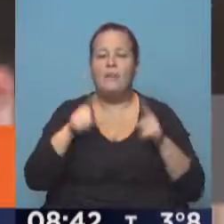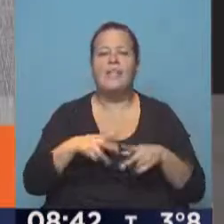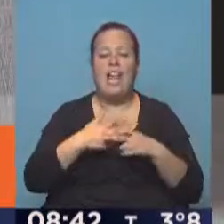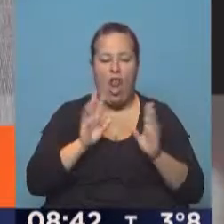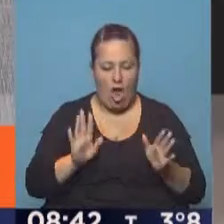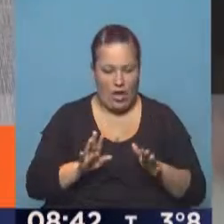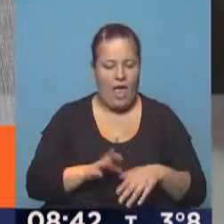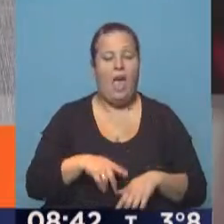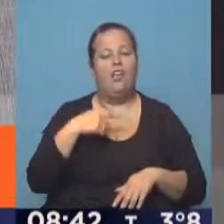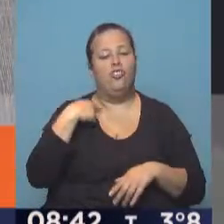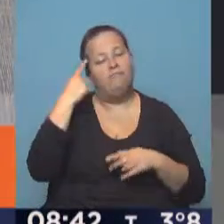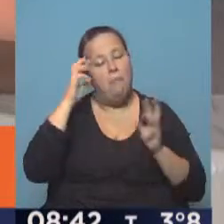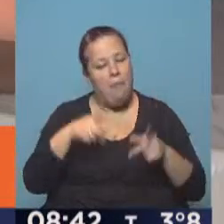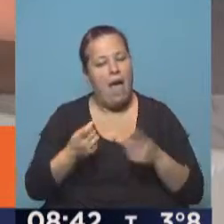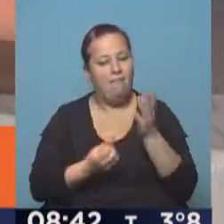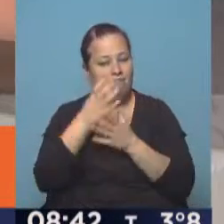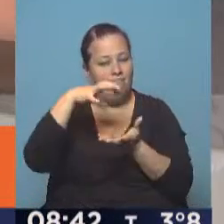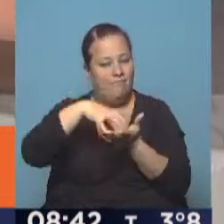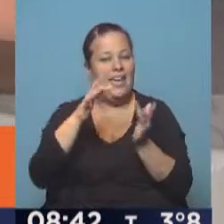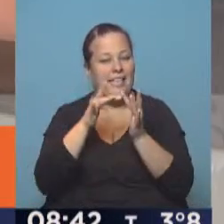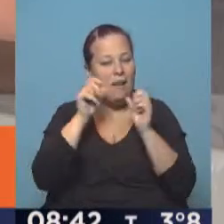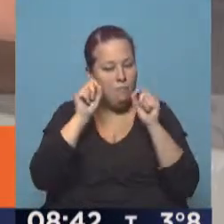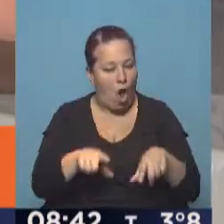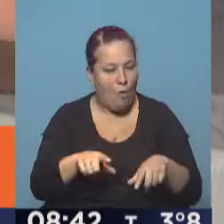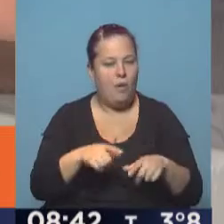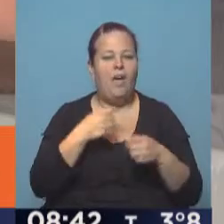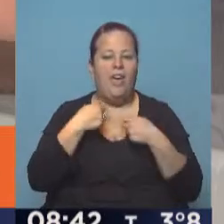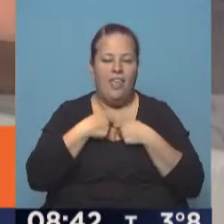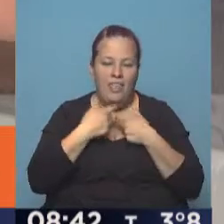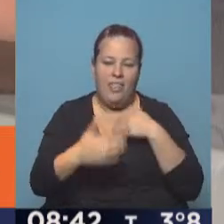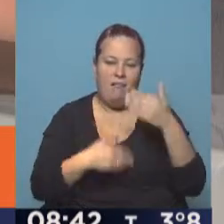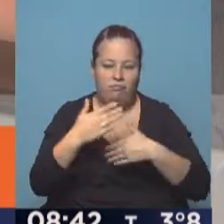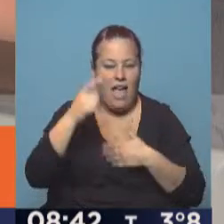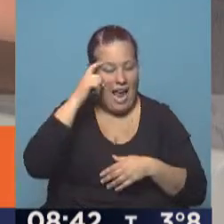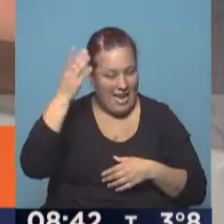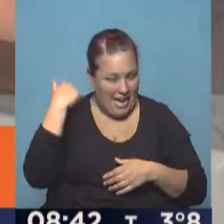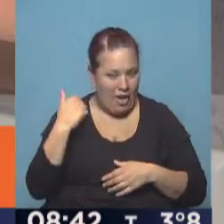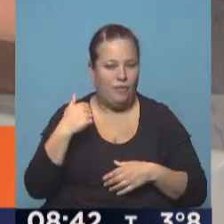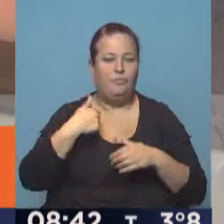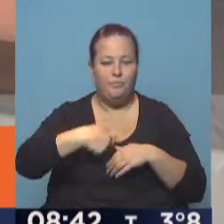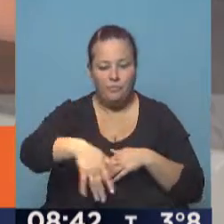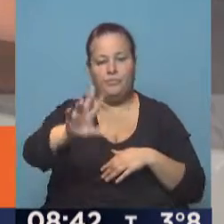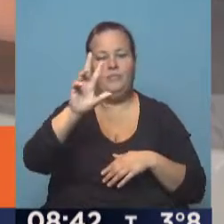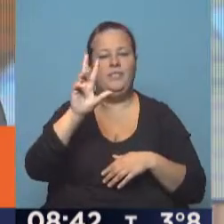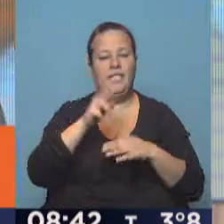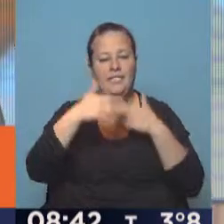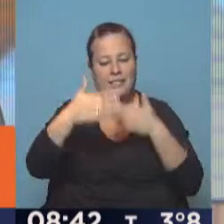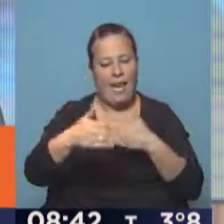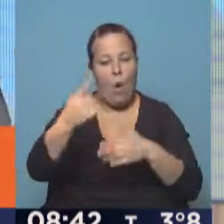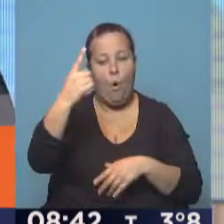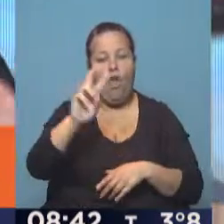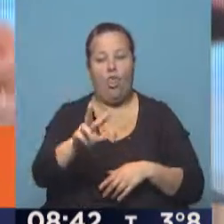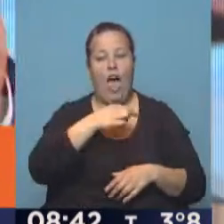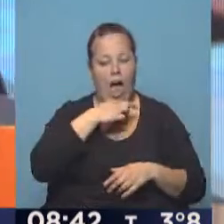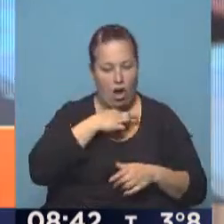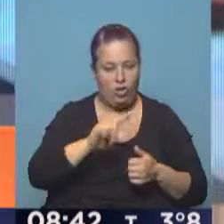tecnología. Entonces lo que hicimos es creamos una plataforma propia, la empezamos a desarrollar en enero, la vamos a lanzar en tres etapas. La primera sale el 2